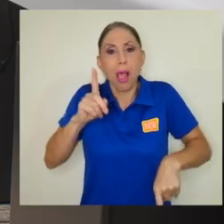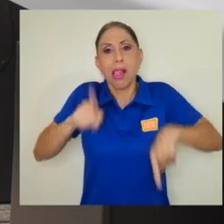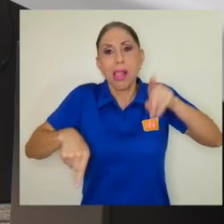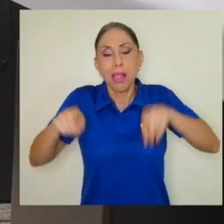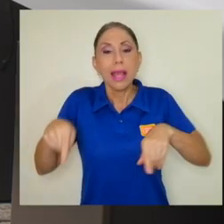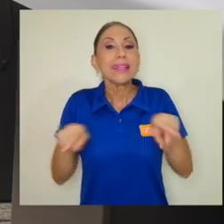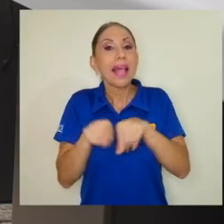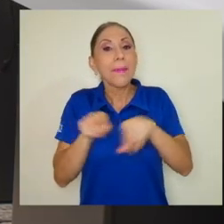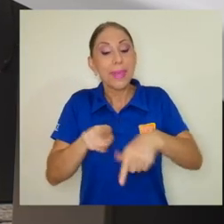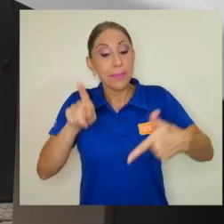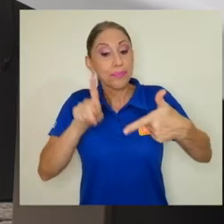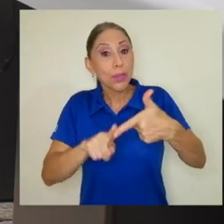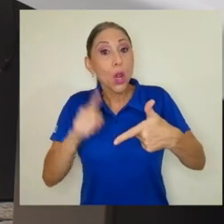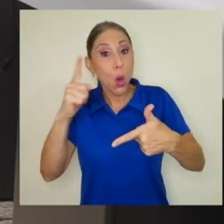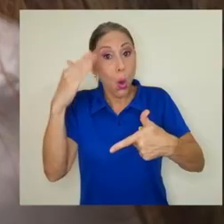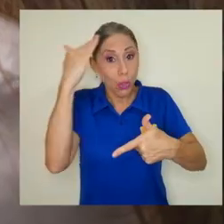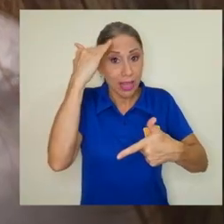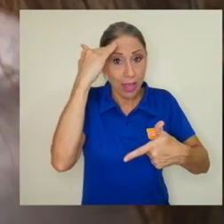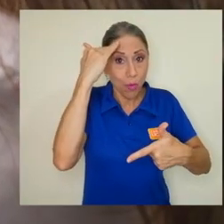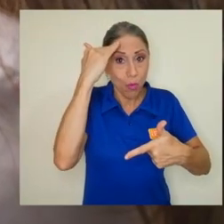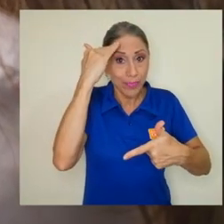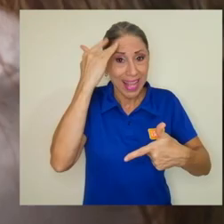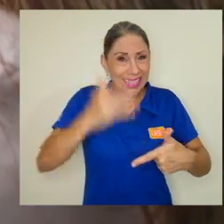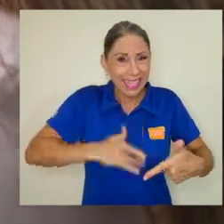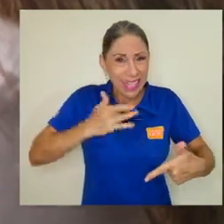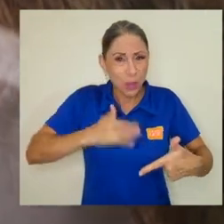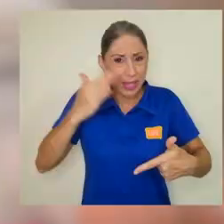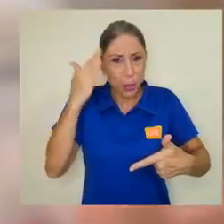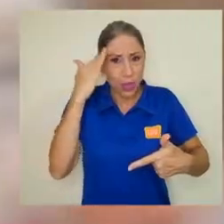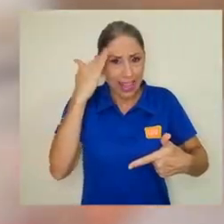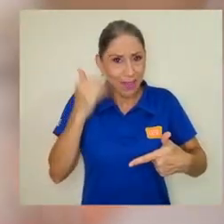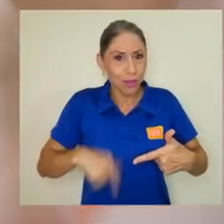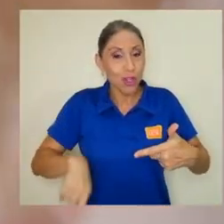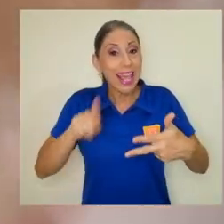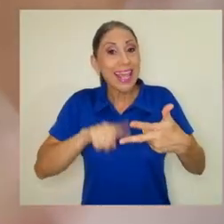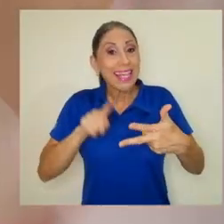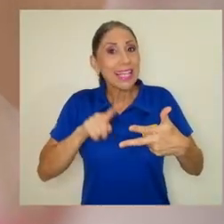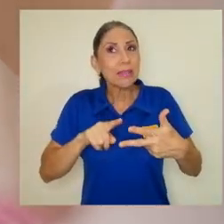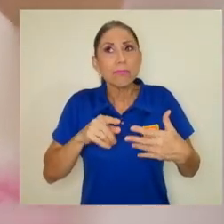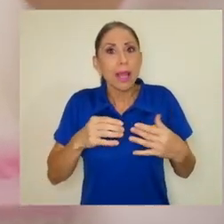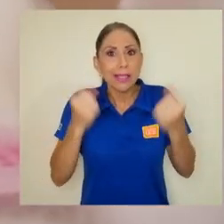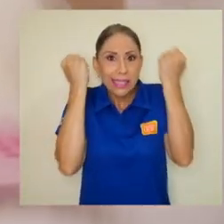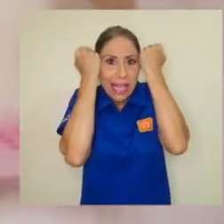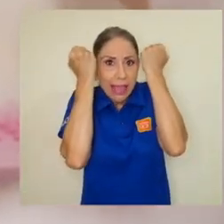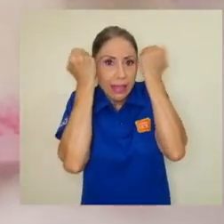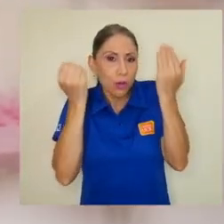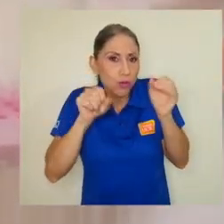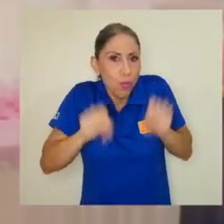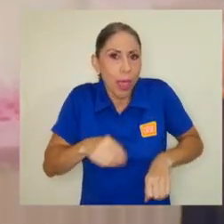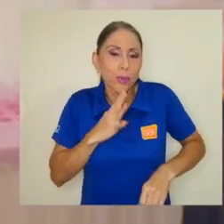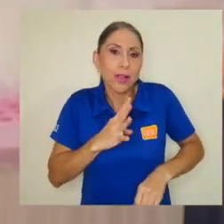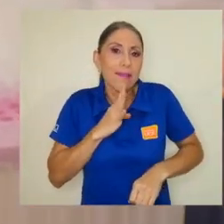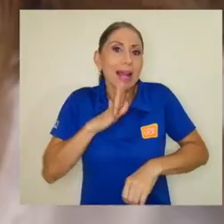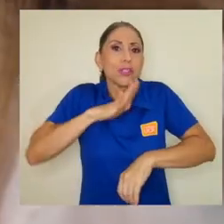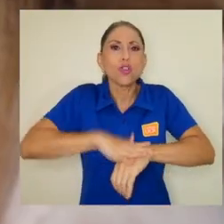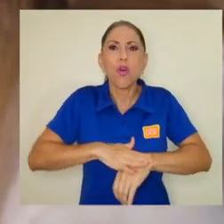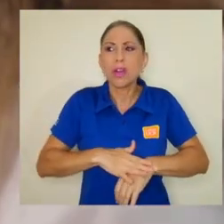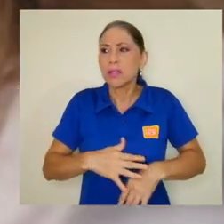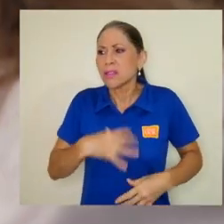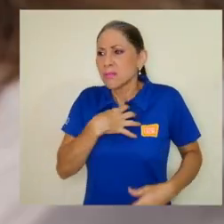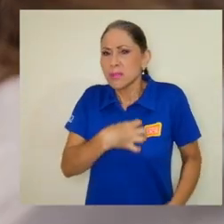También tiene un componente cognitivo, síntomas cognitivos y síntomas psiquiátricos dentro de los que podemos hablar de